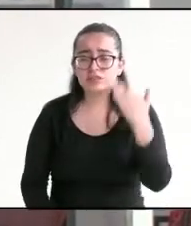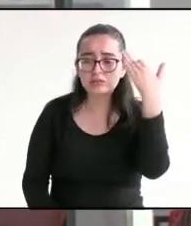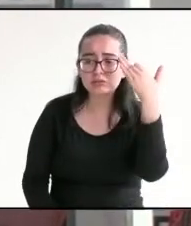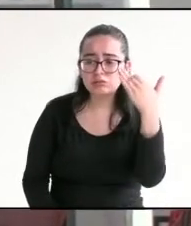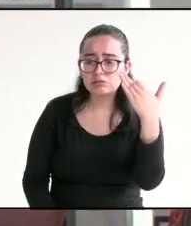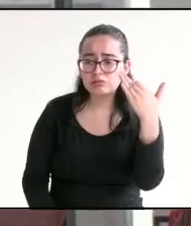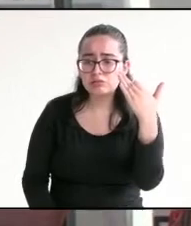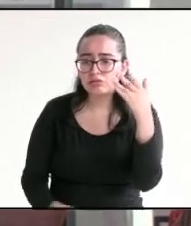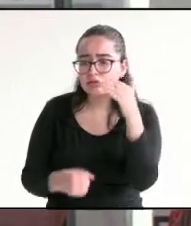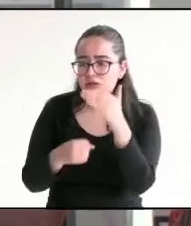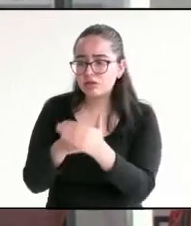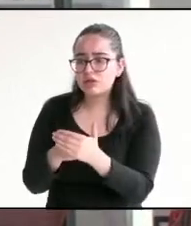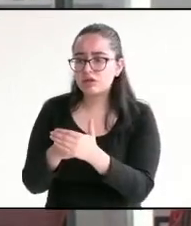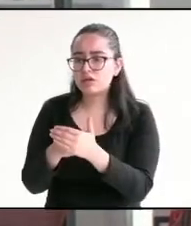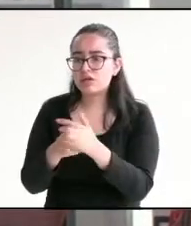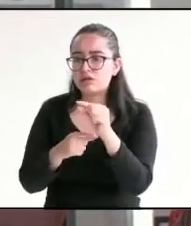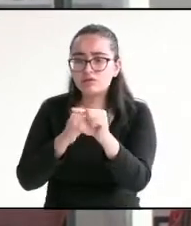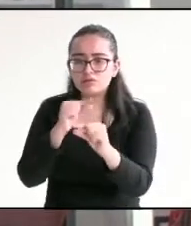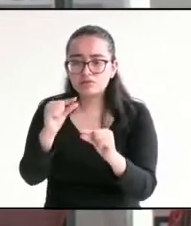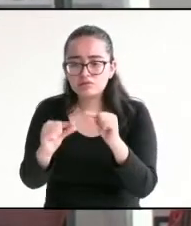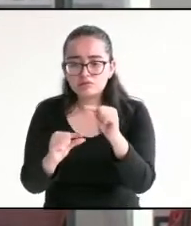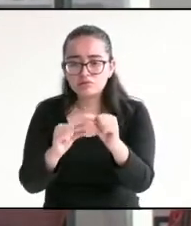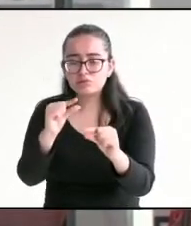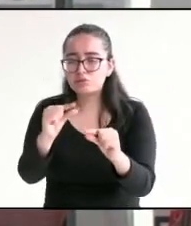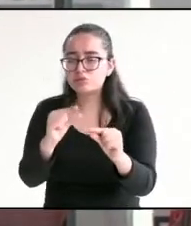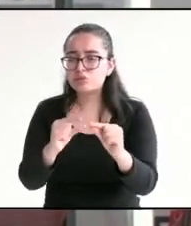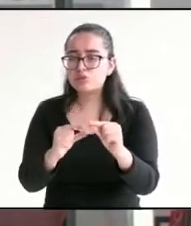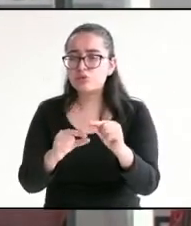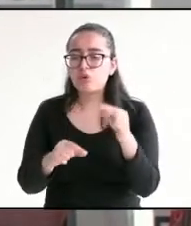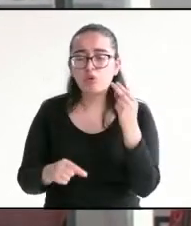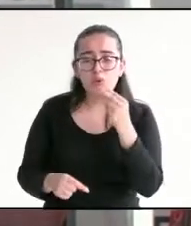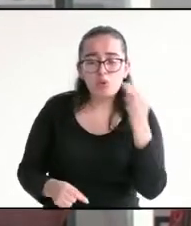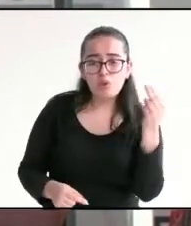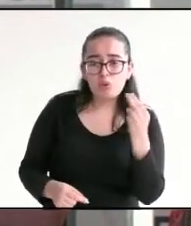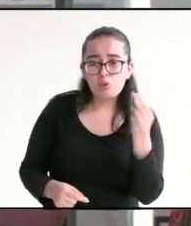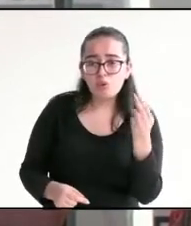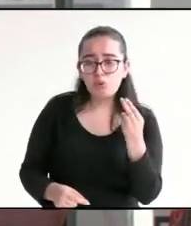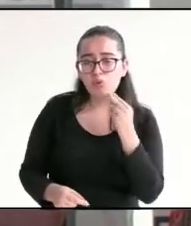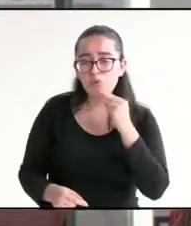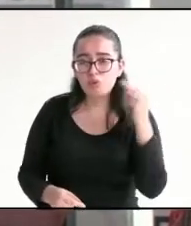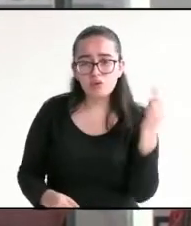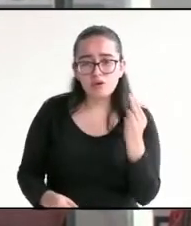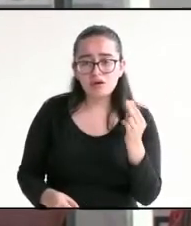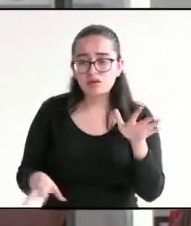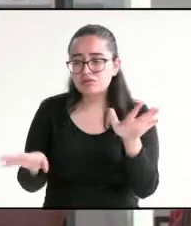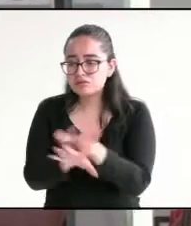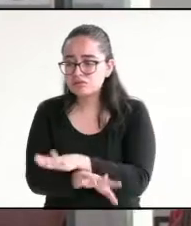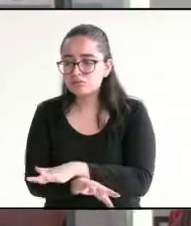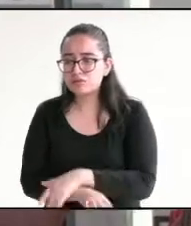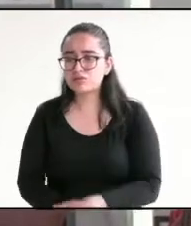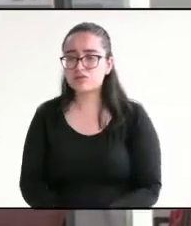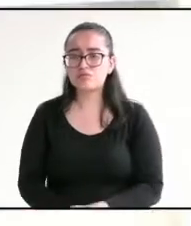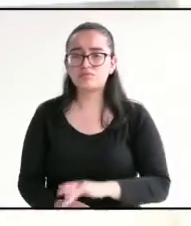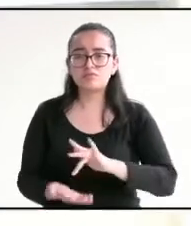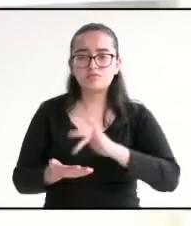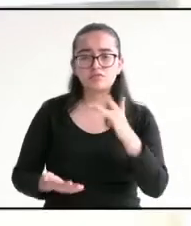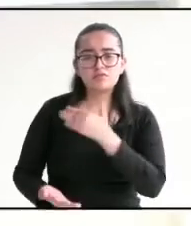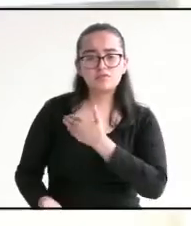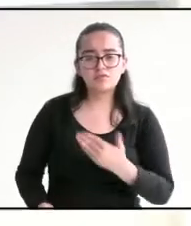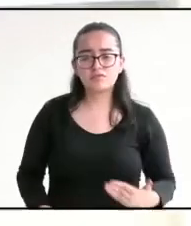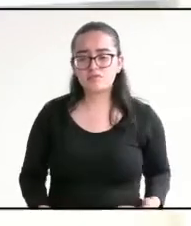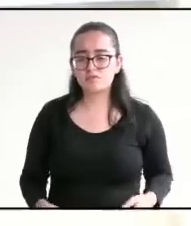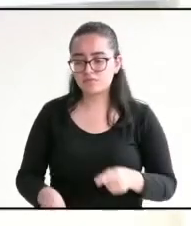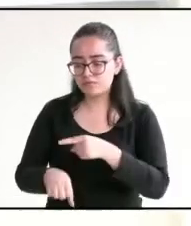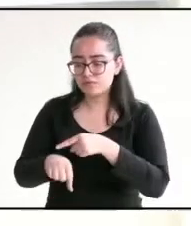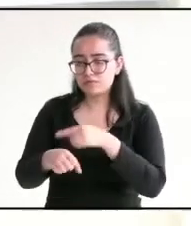enfocamos políticas hacia la conservación de nuestro medio ambiente, vamos a perder gran parte de la riqueza de nuestro río. Gracias, candidato. Terminó